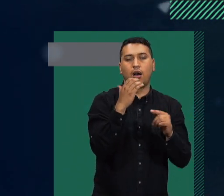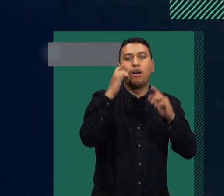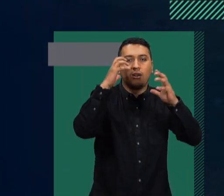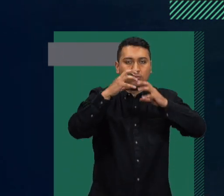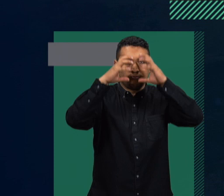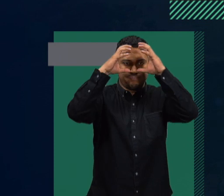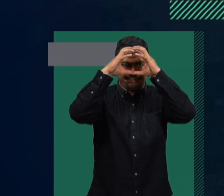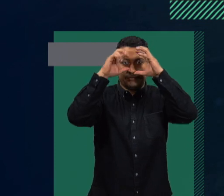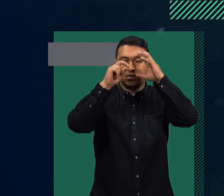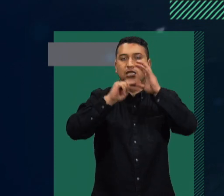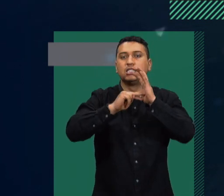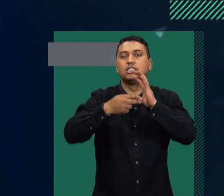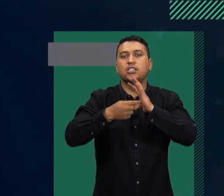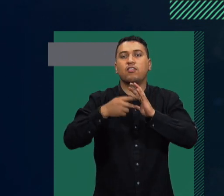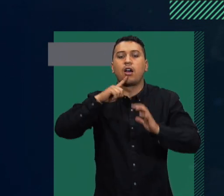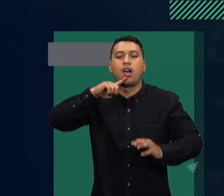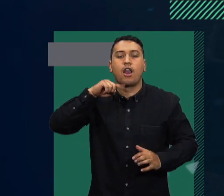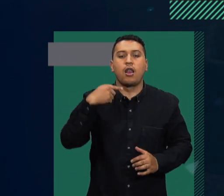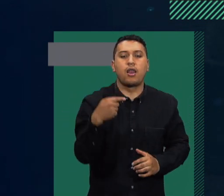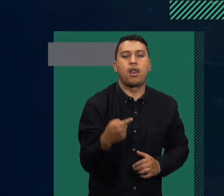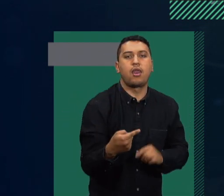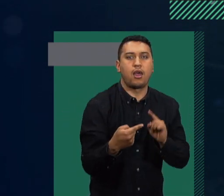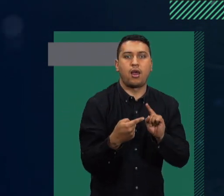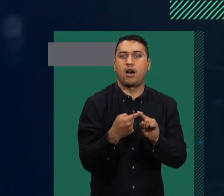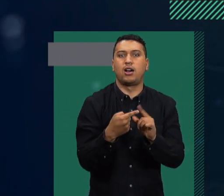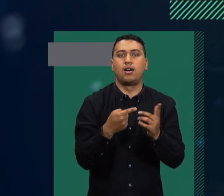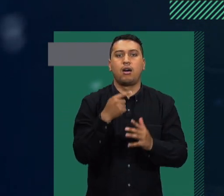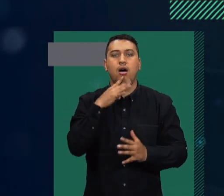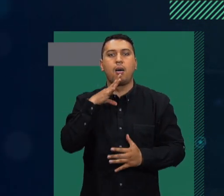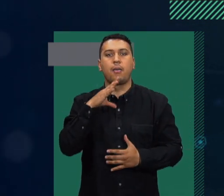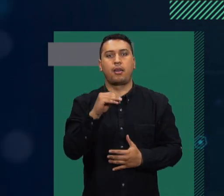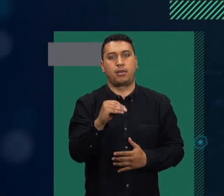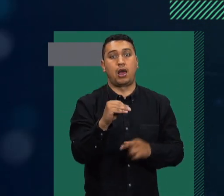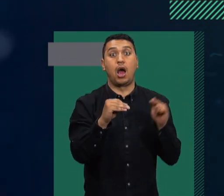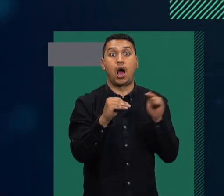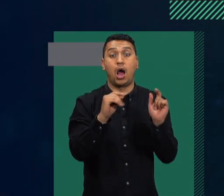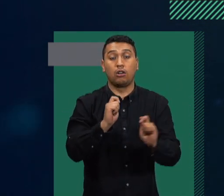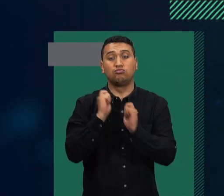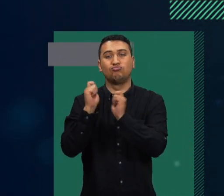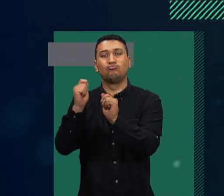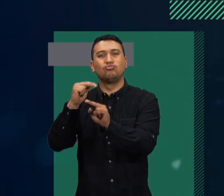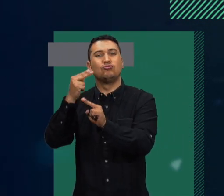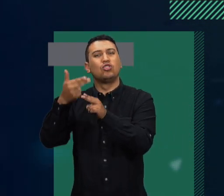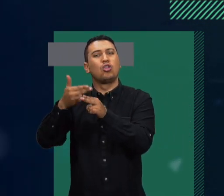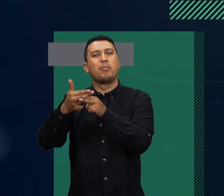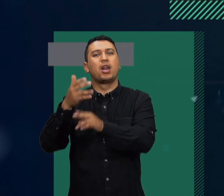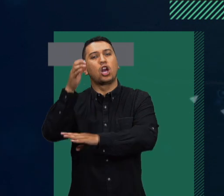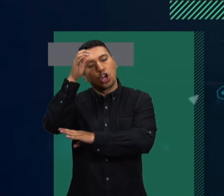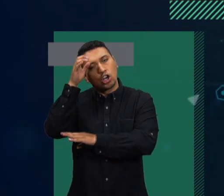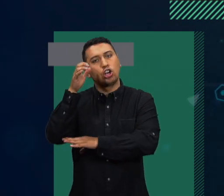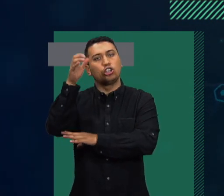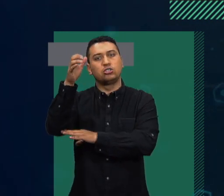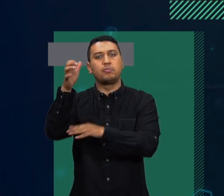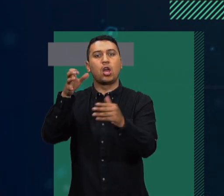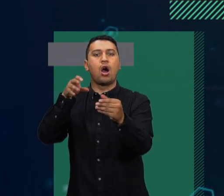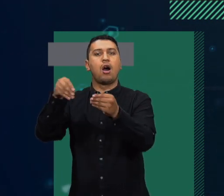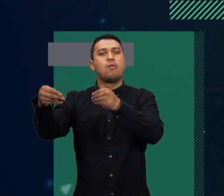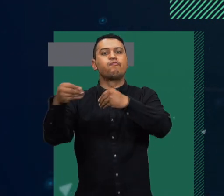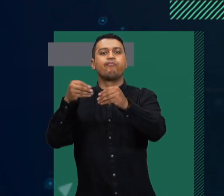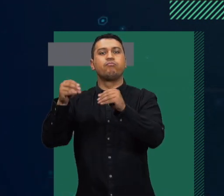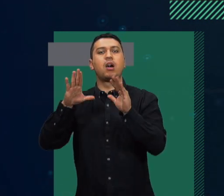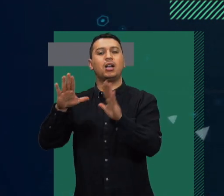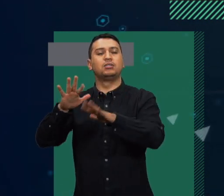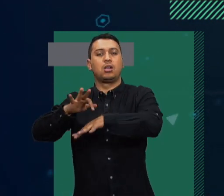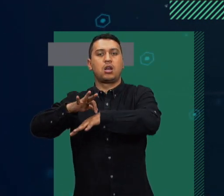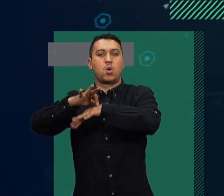como hispano parlante. Eso se llama plasticidad neuronal. Pero si usted nació en Varsovia, lo que se construye es un cerebro